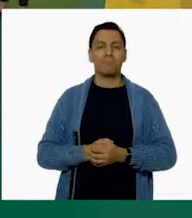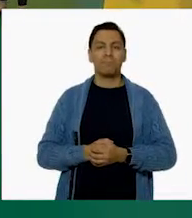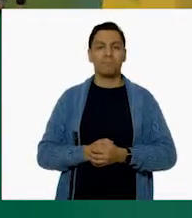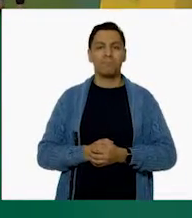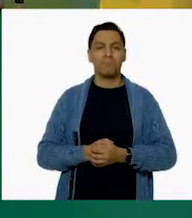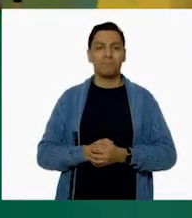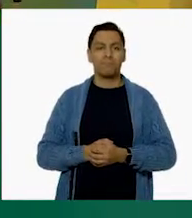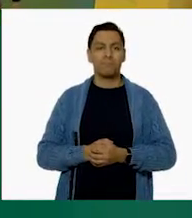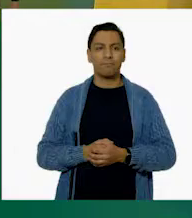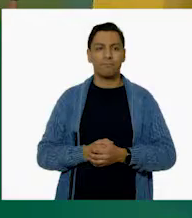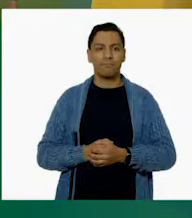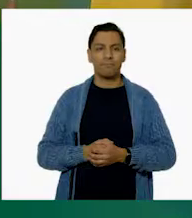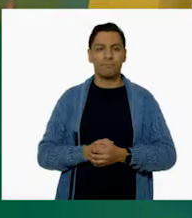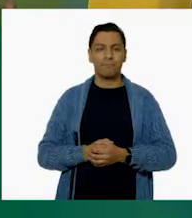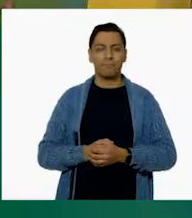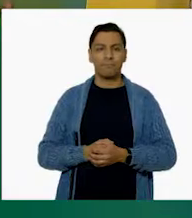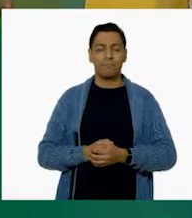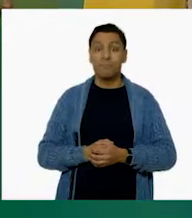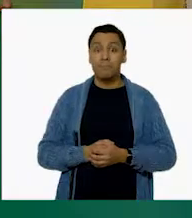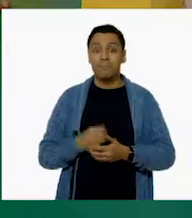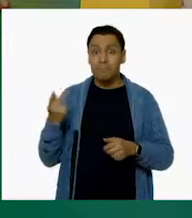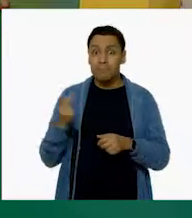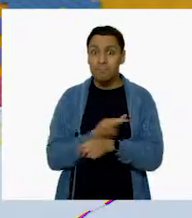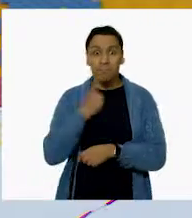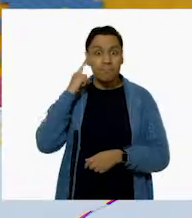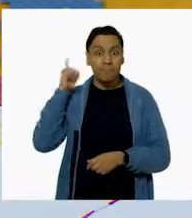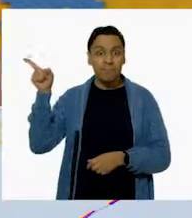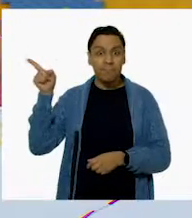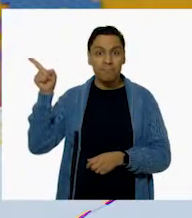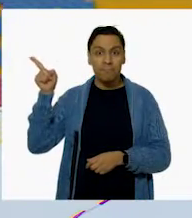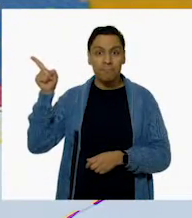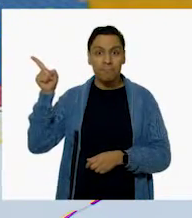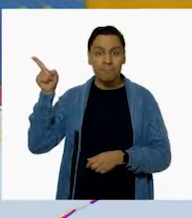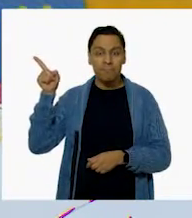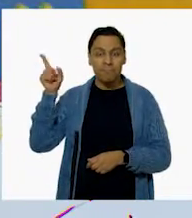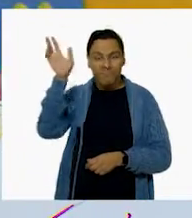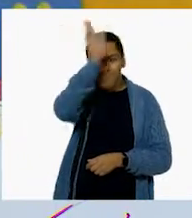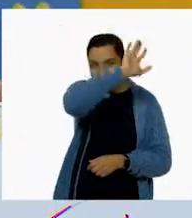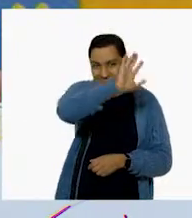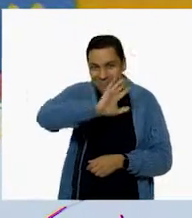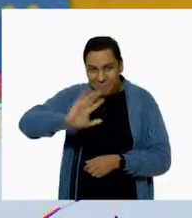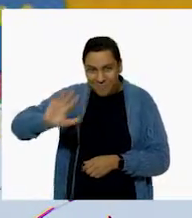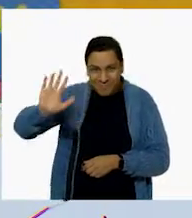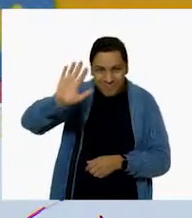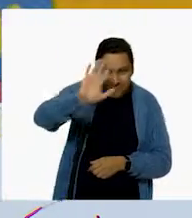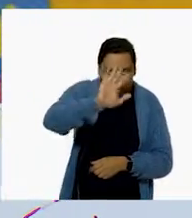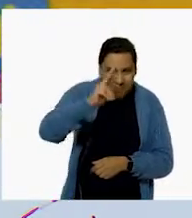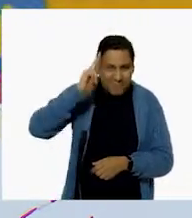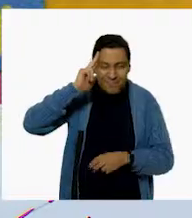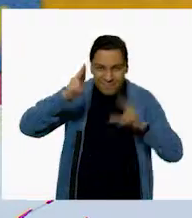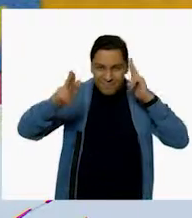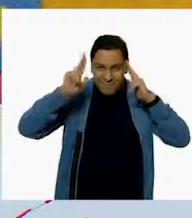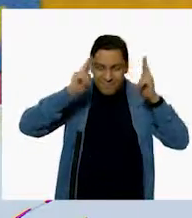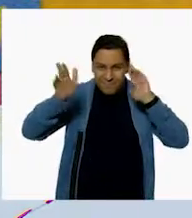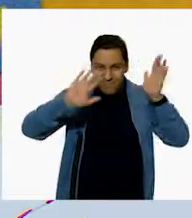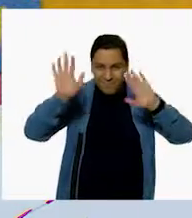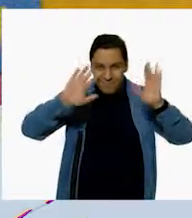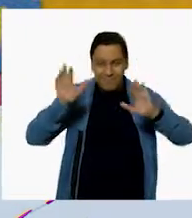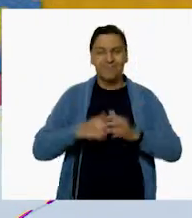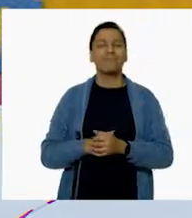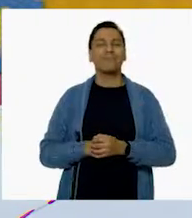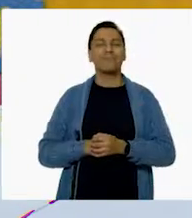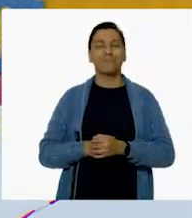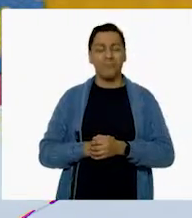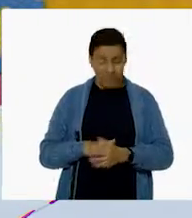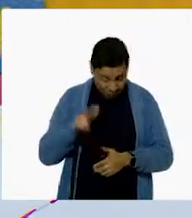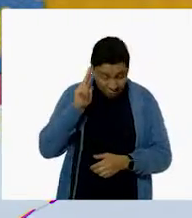¿Yita? Sí. ¿Qué pasó? ¡Ay! ¡Hola! ¡Hola, maestra Nelly! ¡Hola, Pepe! ¡Hola,